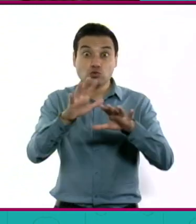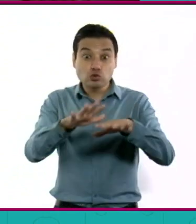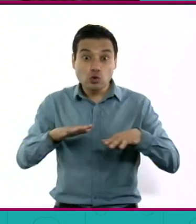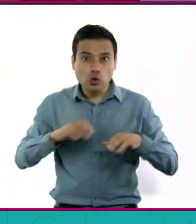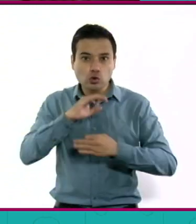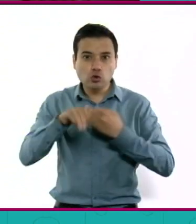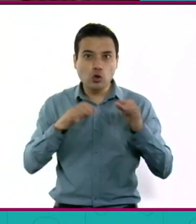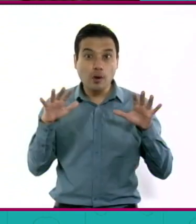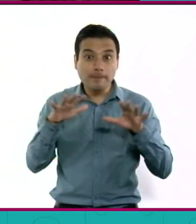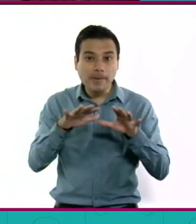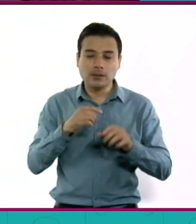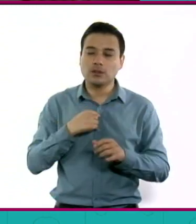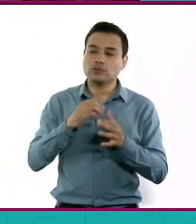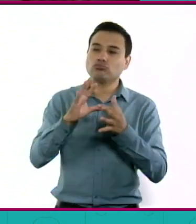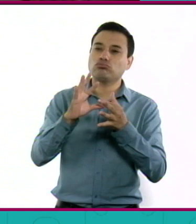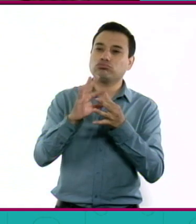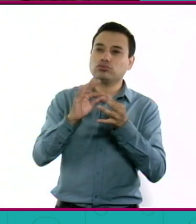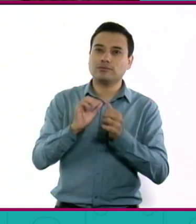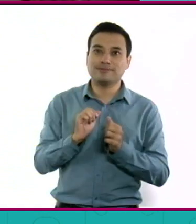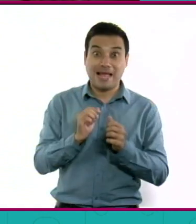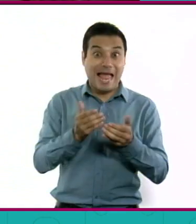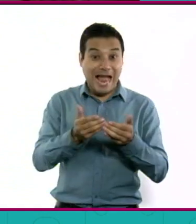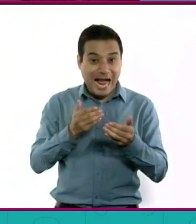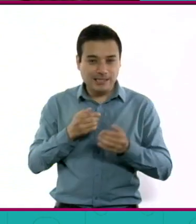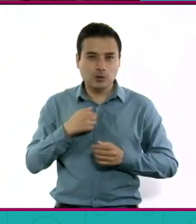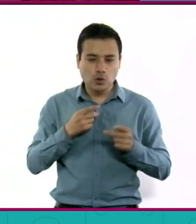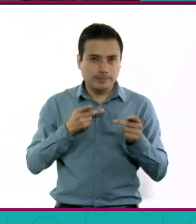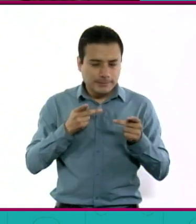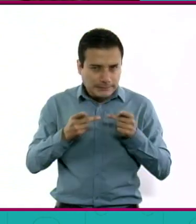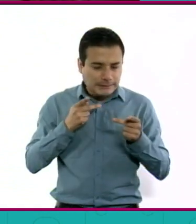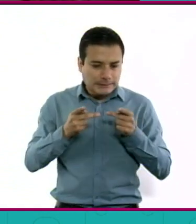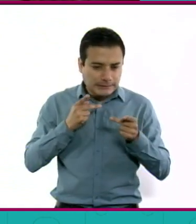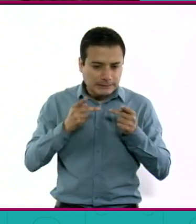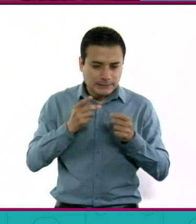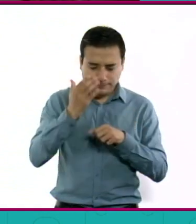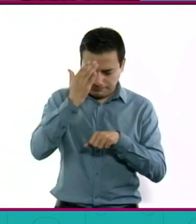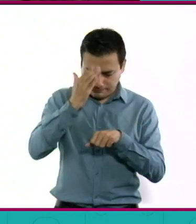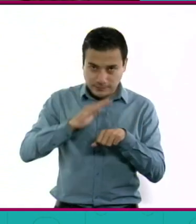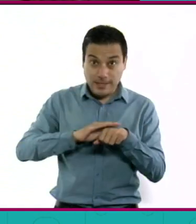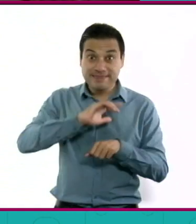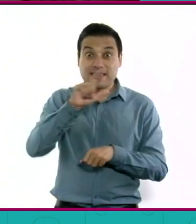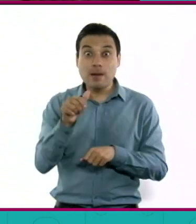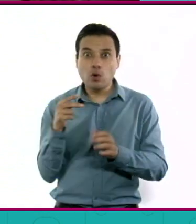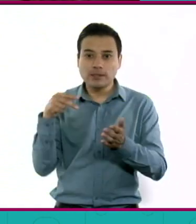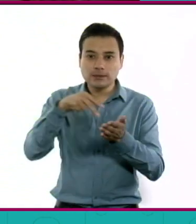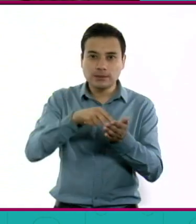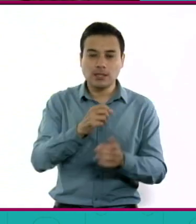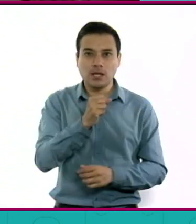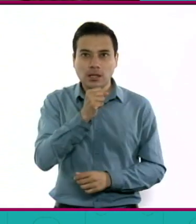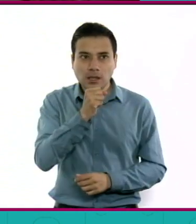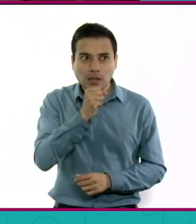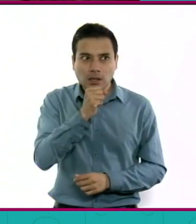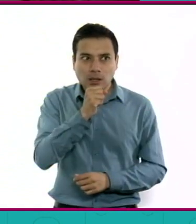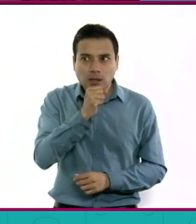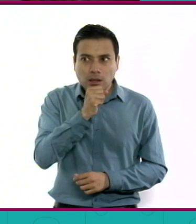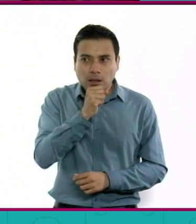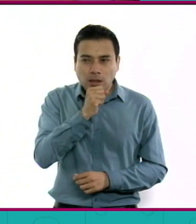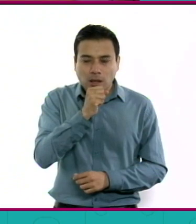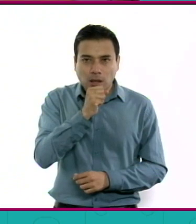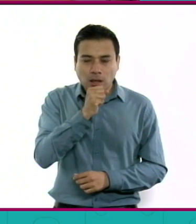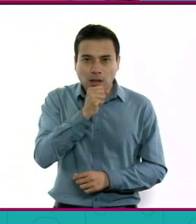el aprenderse el verso o el poema o la frase, pero cuando estaba uno en frente al micrófono decía uno, ¿cómo se me ocurrió?